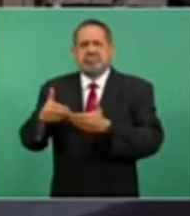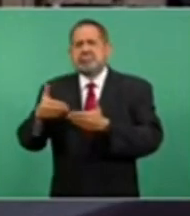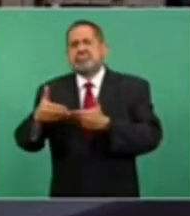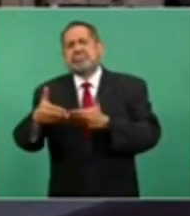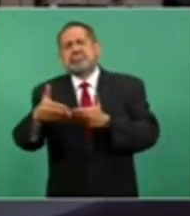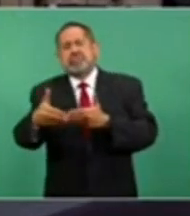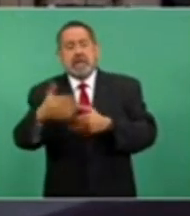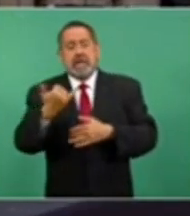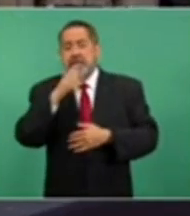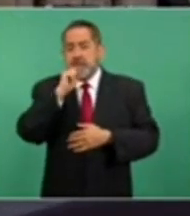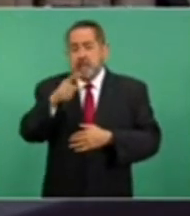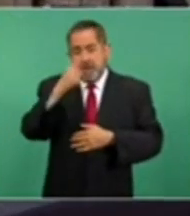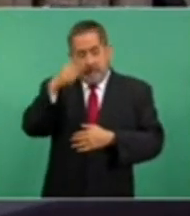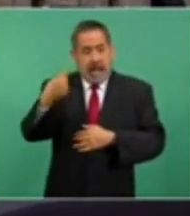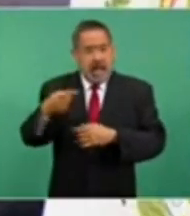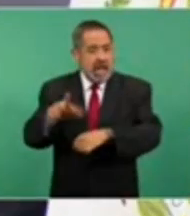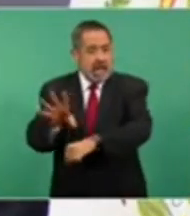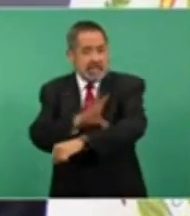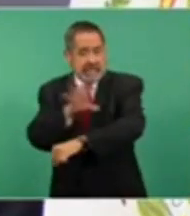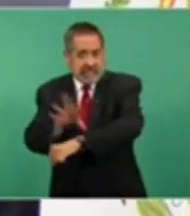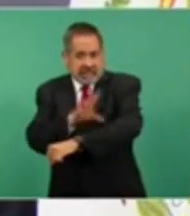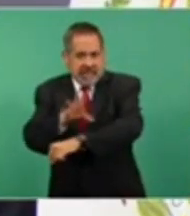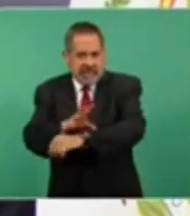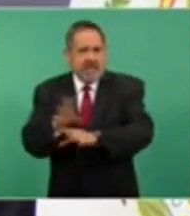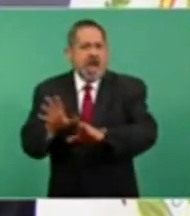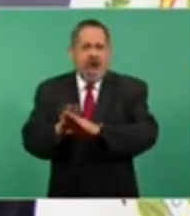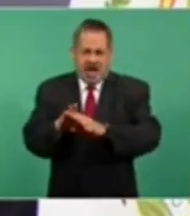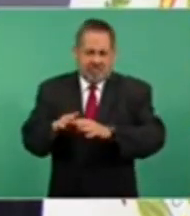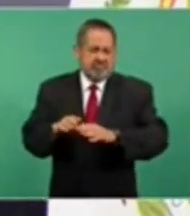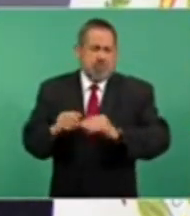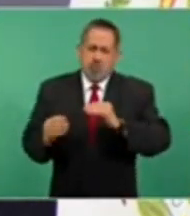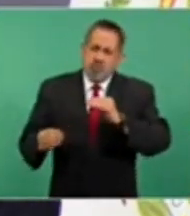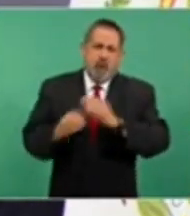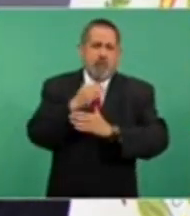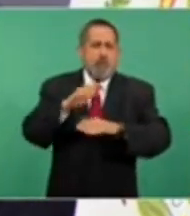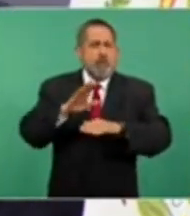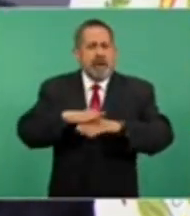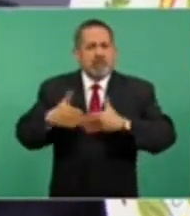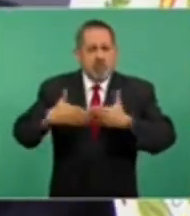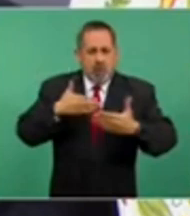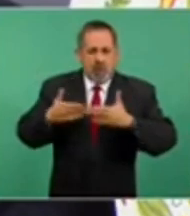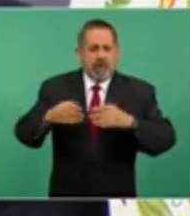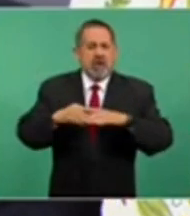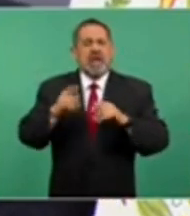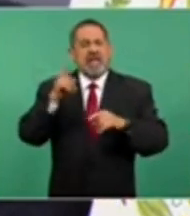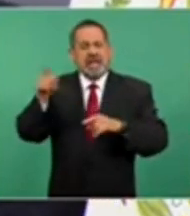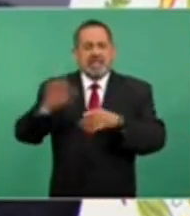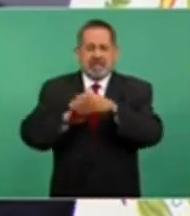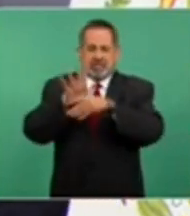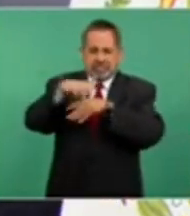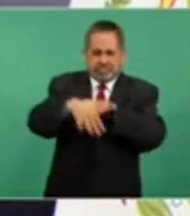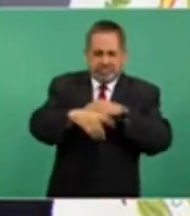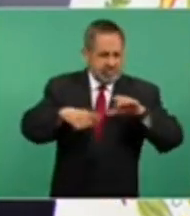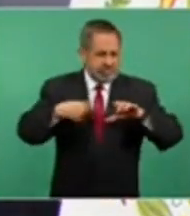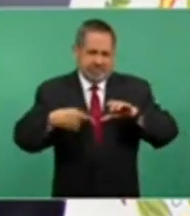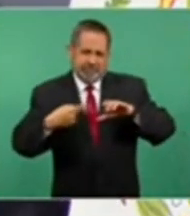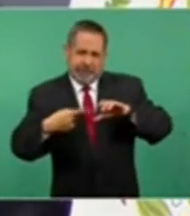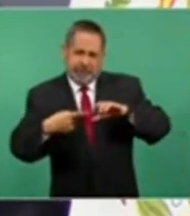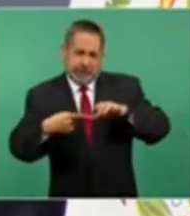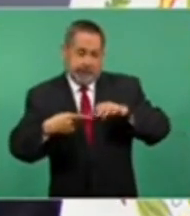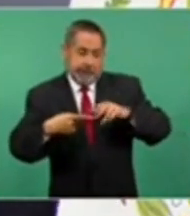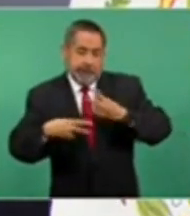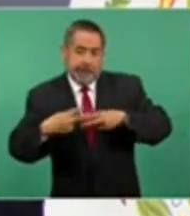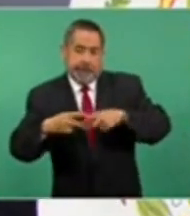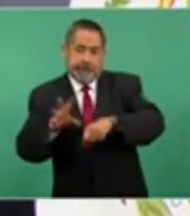se ha iniciado un programa de modernización de turbinas y otros equipos complementarios